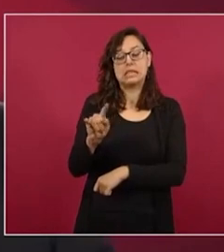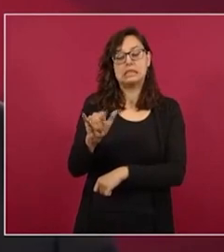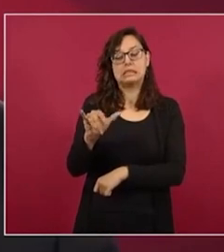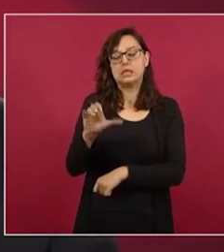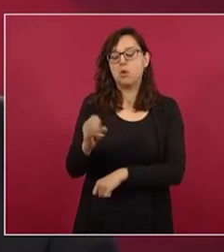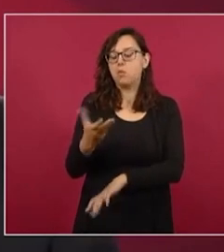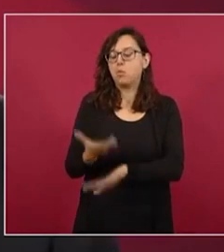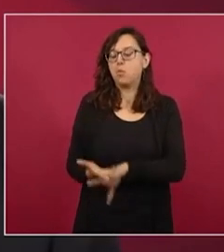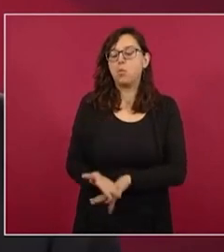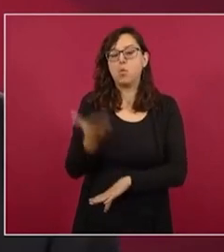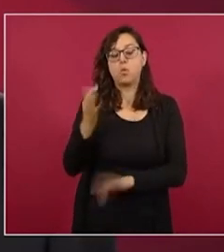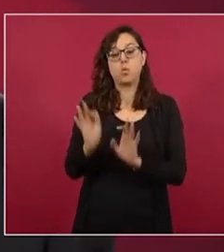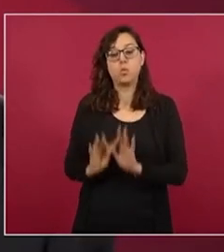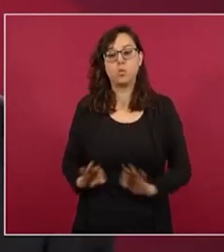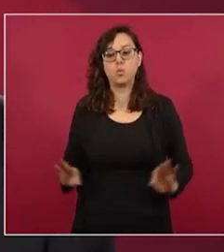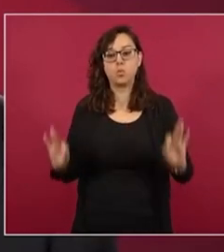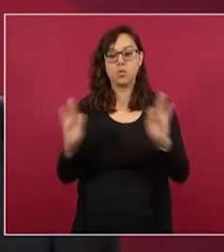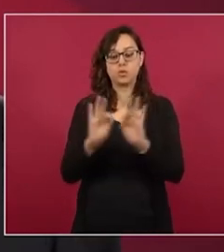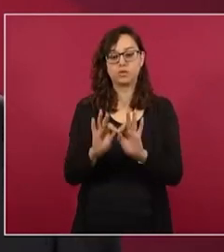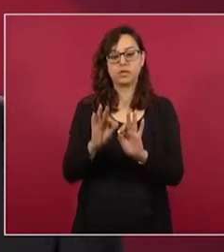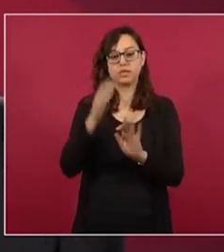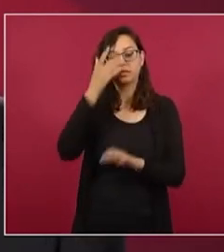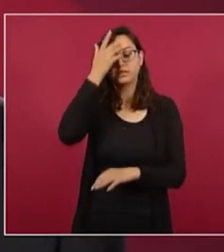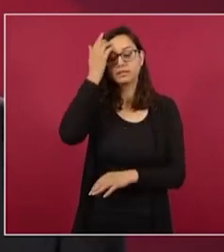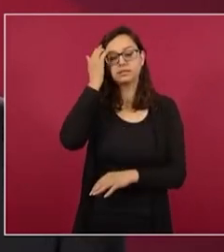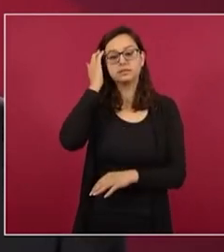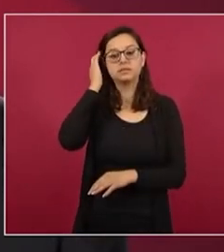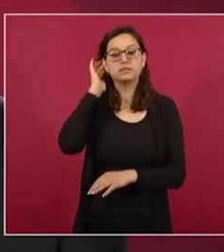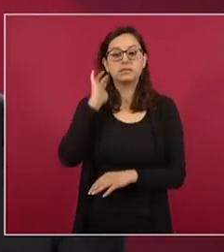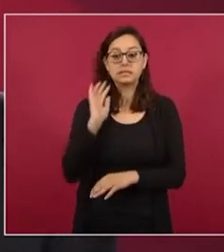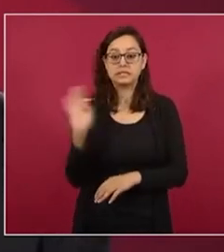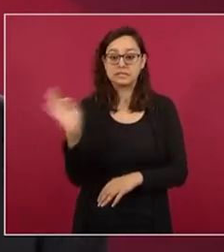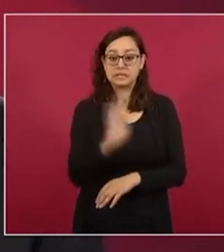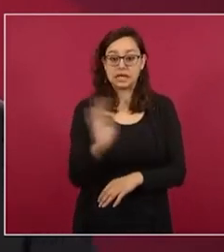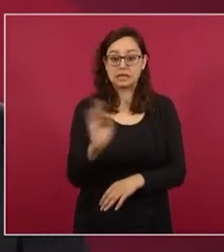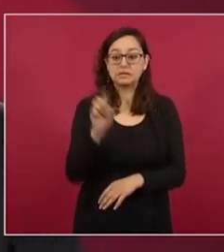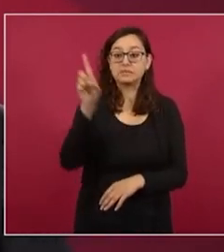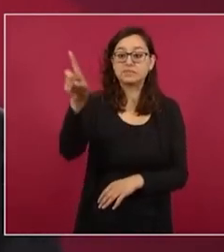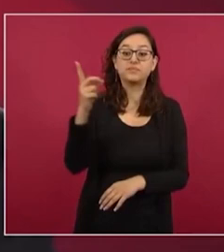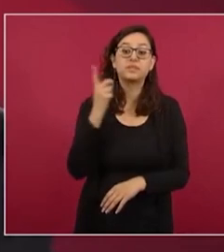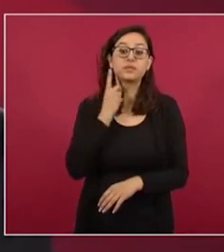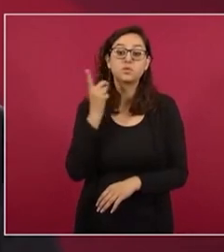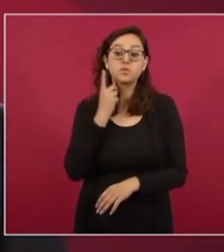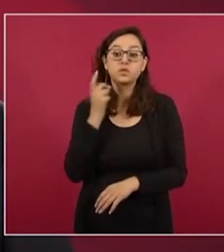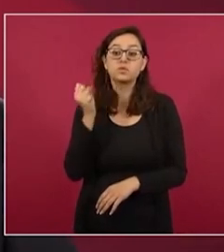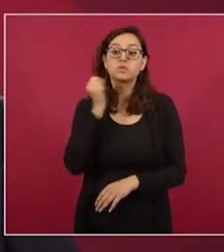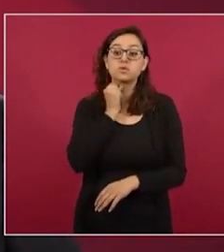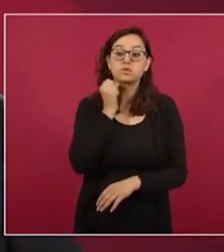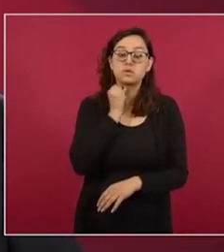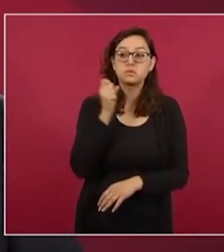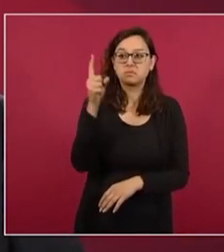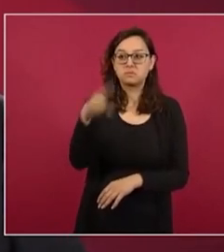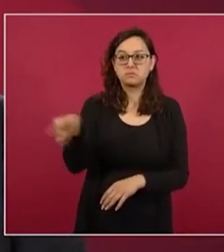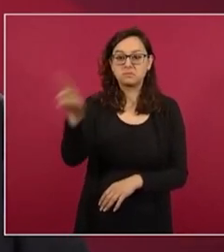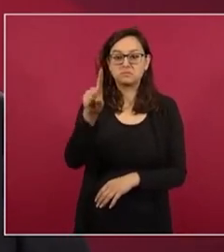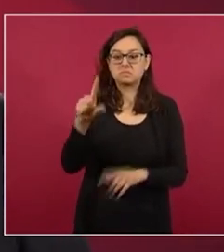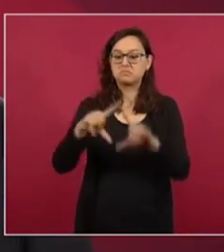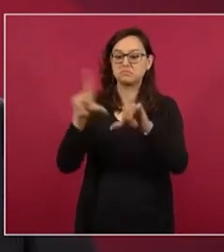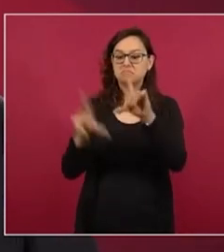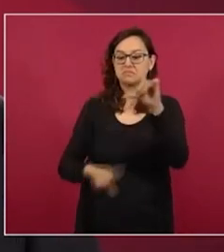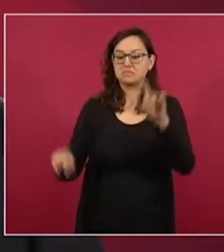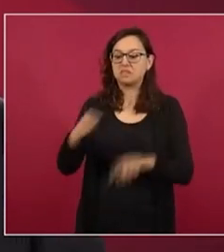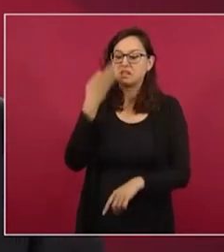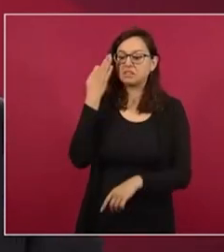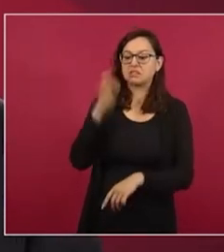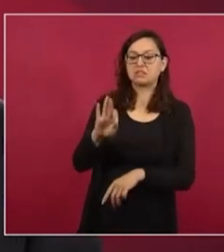se llevara a cabo una traición tenemos tenemos el recurso de la